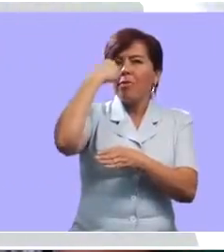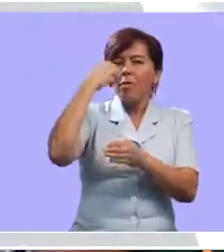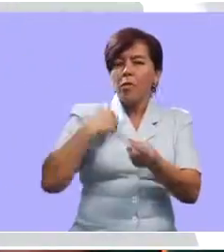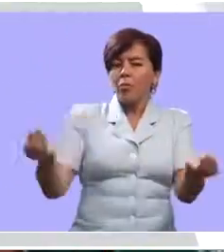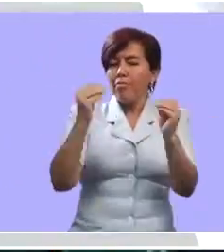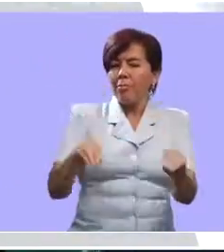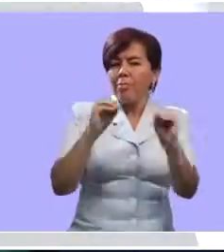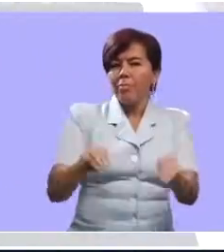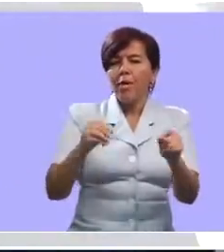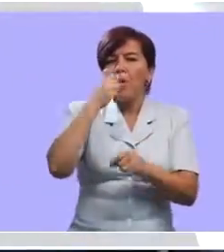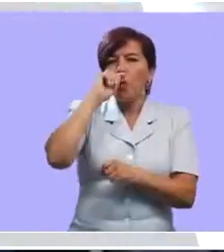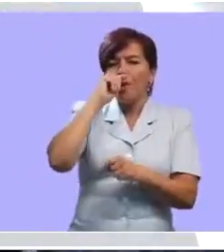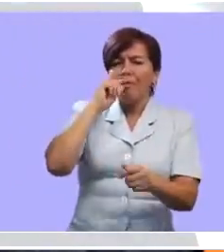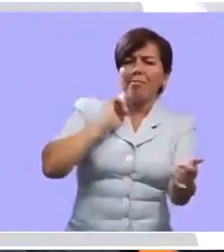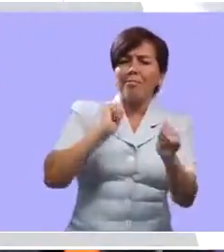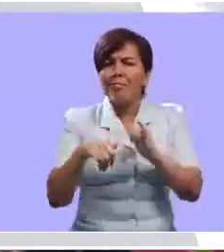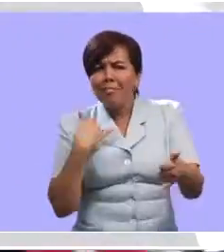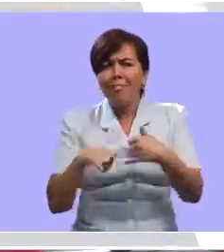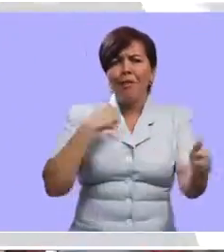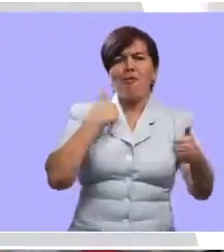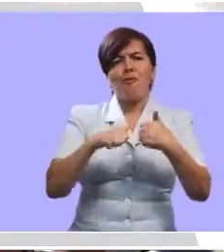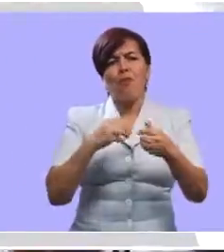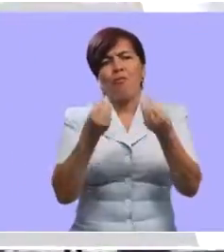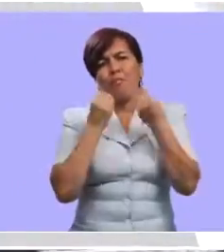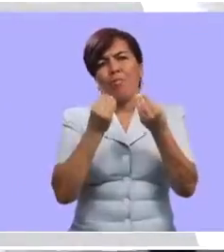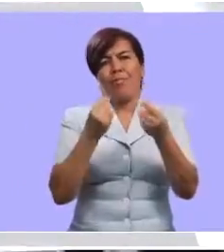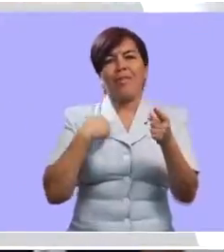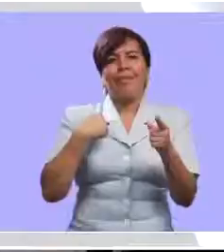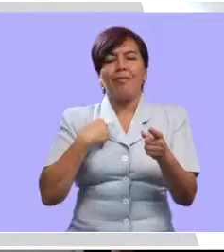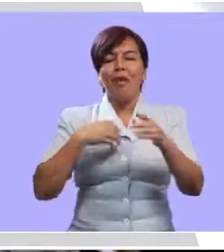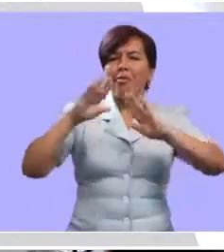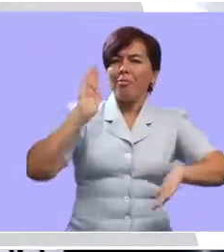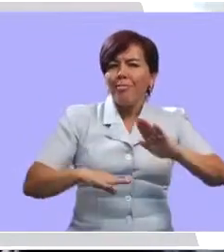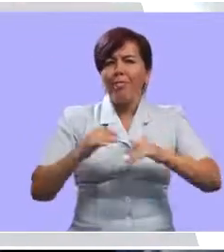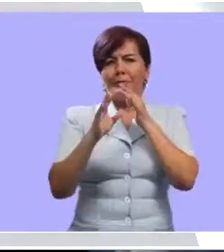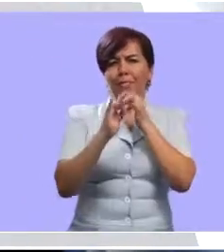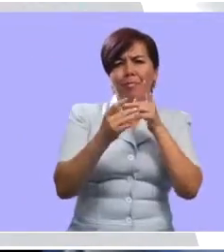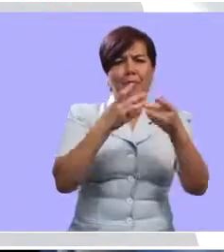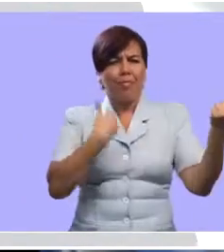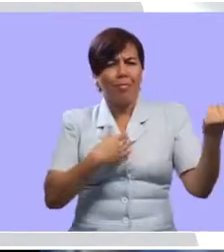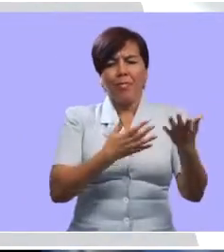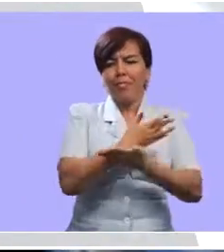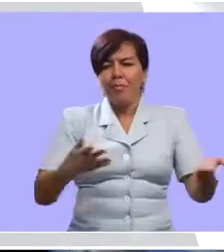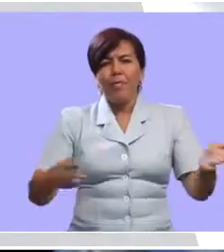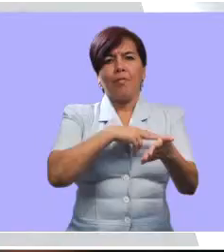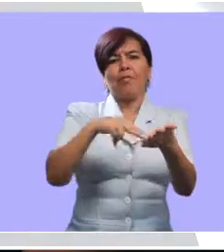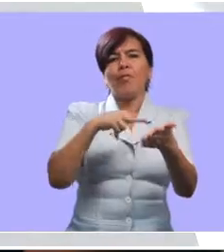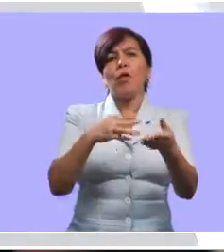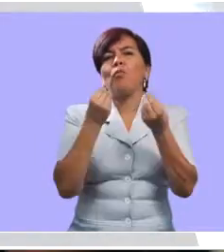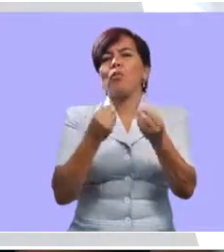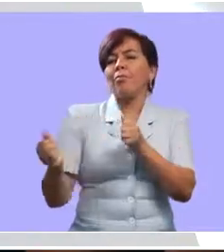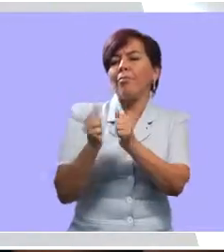pedagógica, también muy lúdica, en donde los niños se recrean, jugaron, tocaron instrumentos musicales, bailaron,